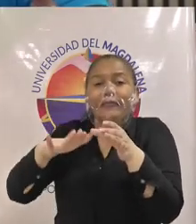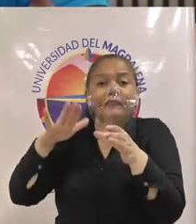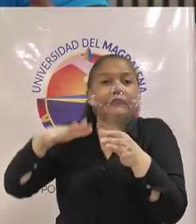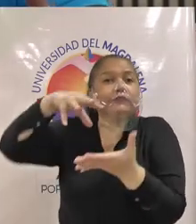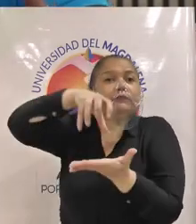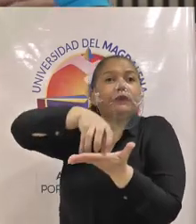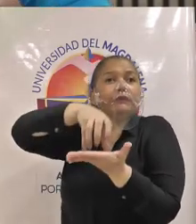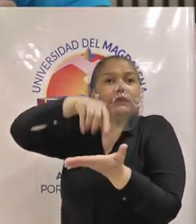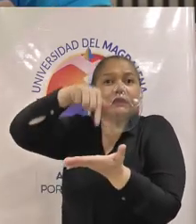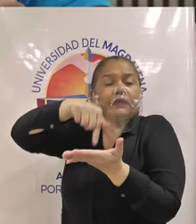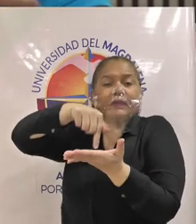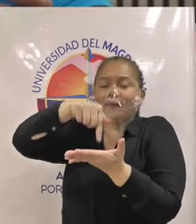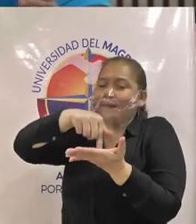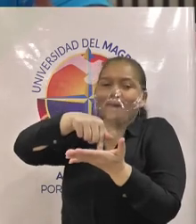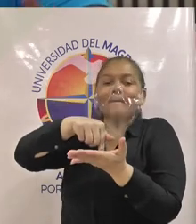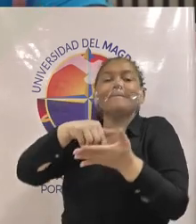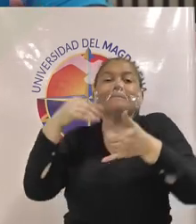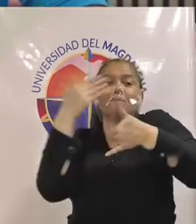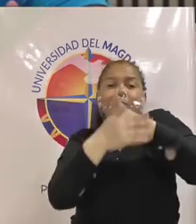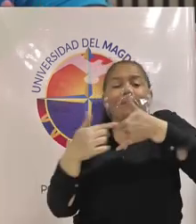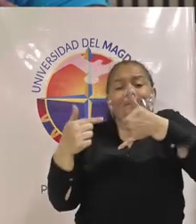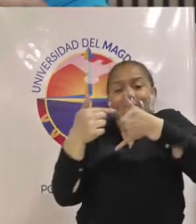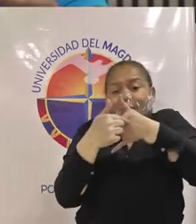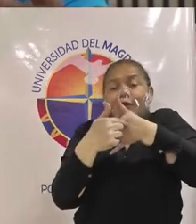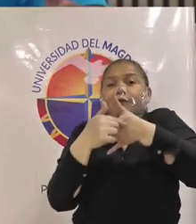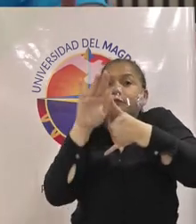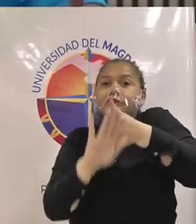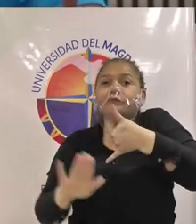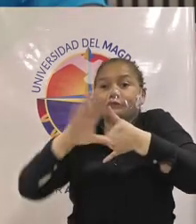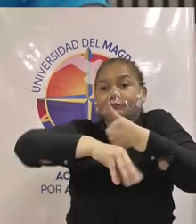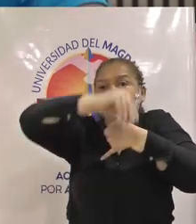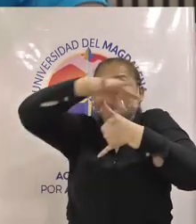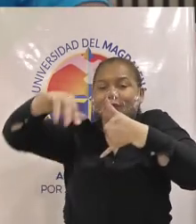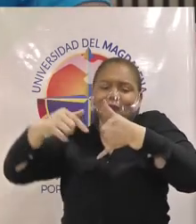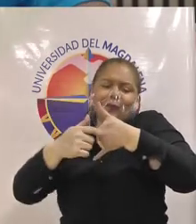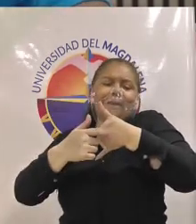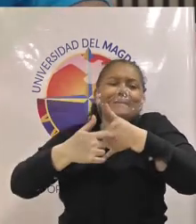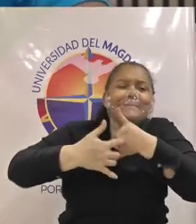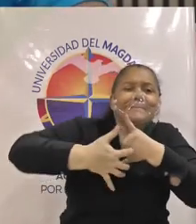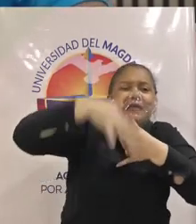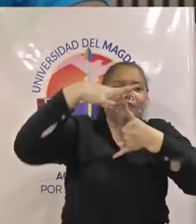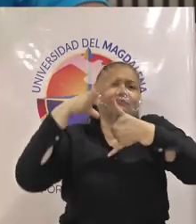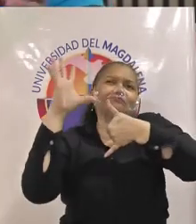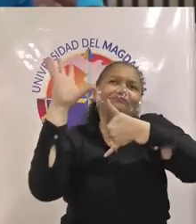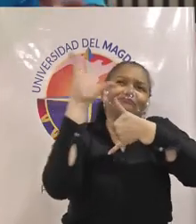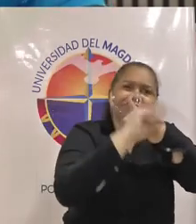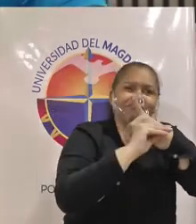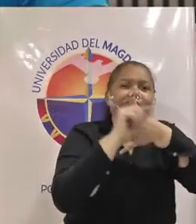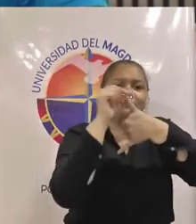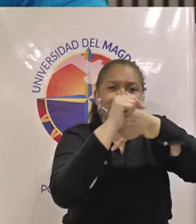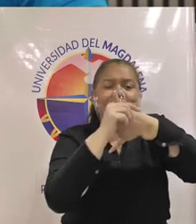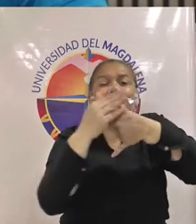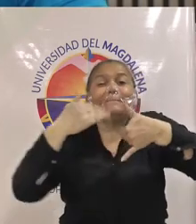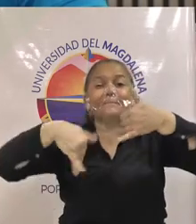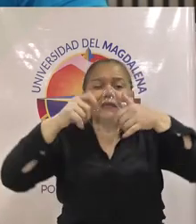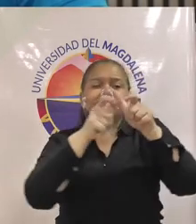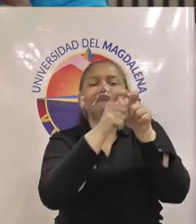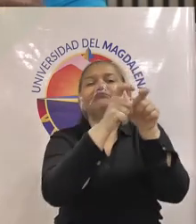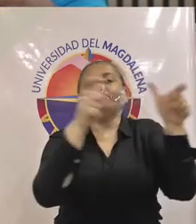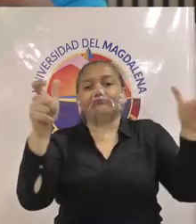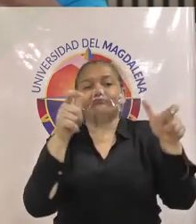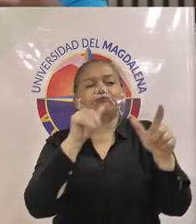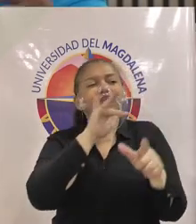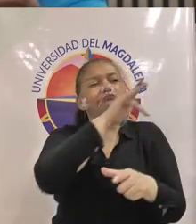territorio no solo del departamento del Magdalena sino la región caribe esto pasa por una propuesta concreta y es la